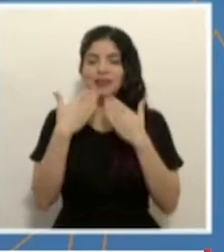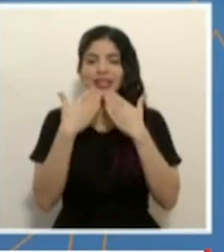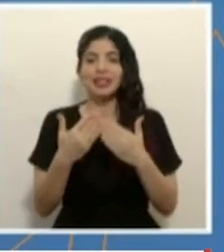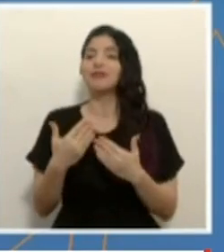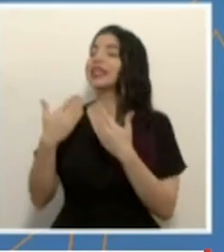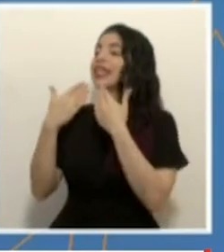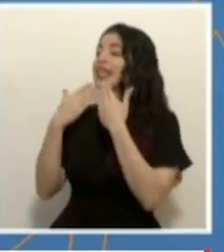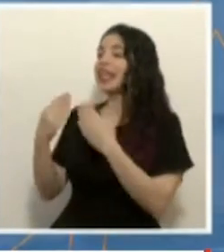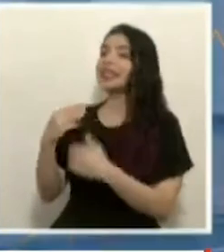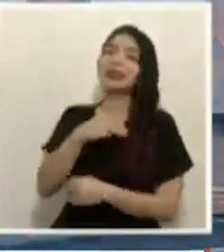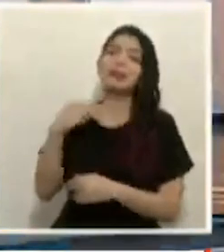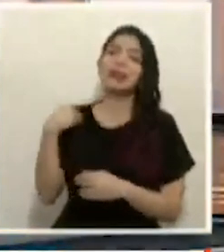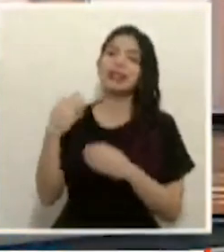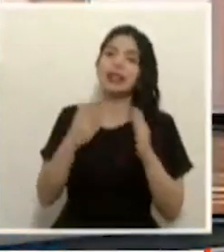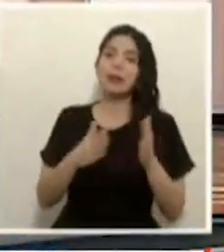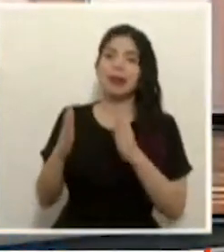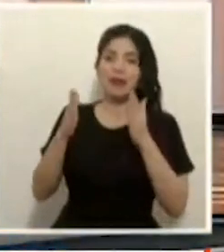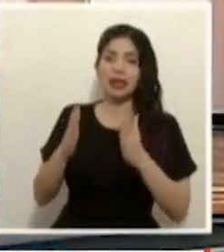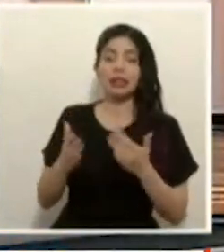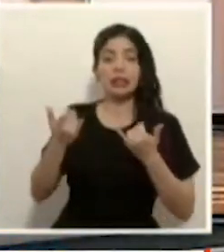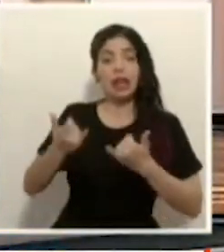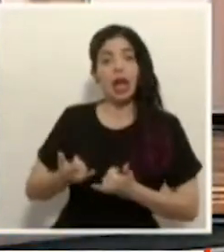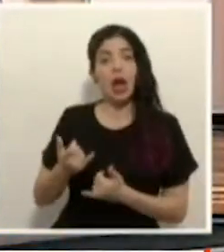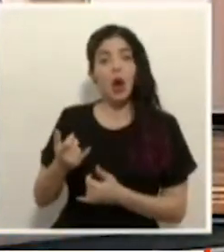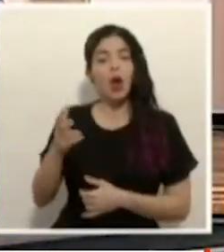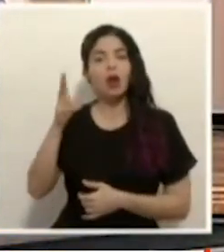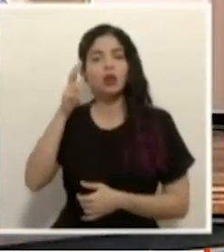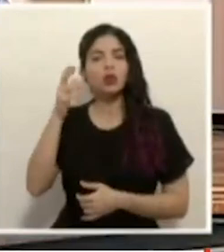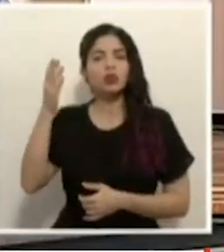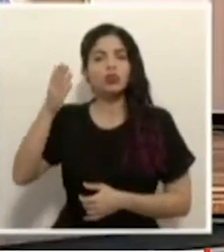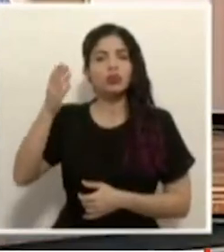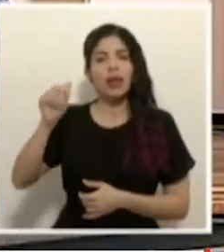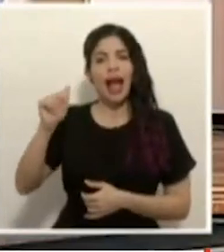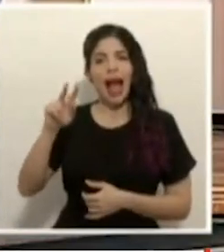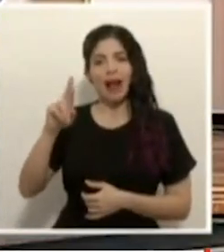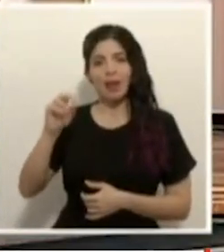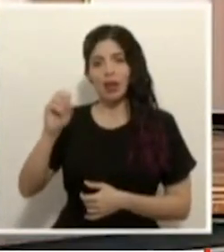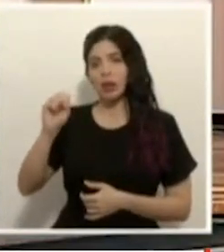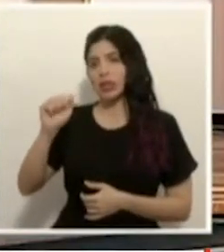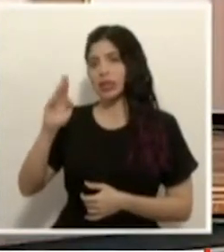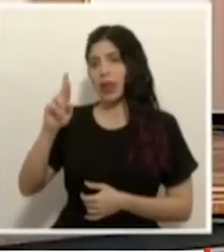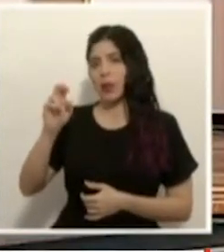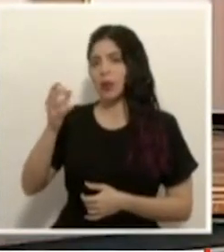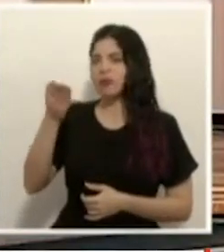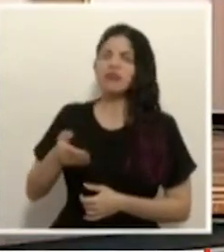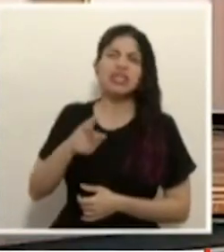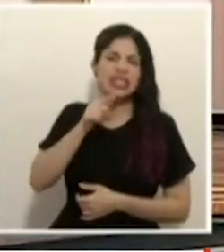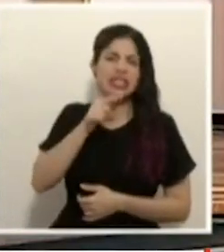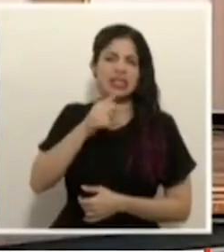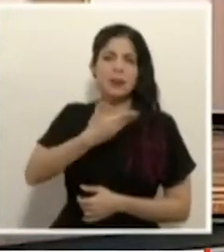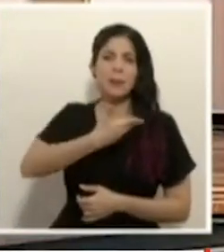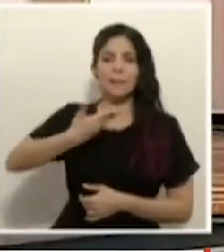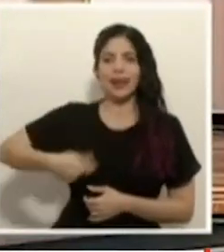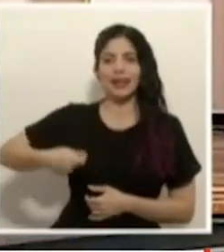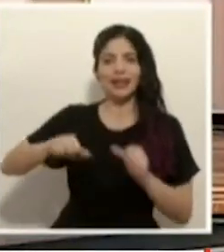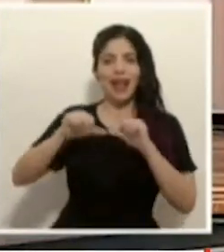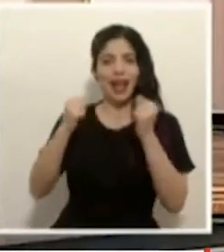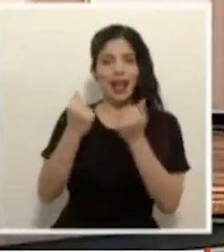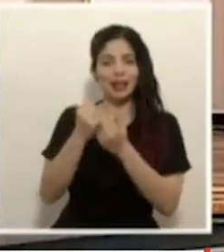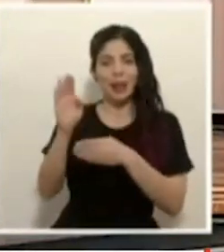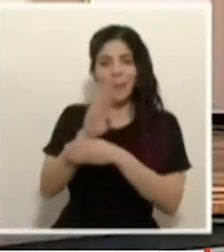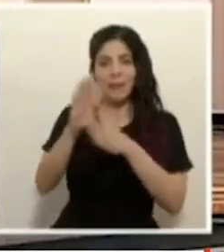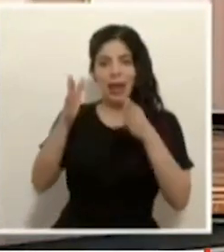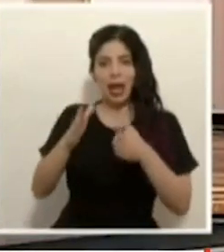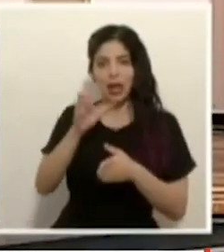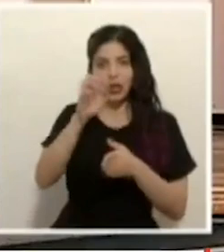señora ministra de Planificación. Vamos a escuchar a don Álvaro Saurido, quien es el presidente de la Asociación Bancaria